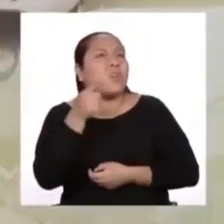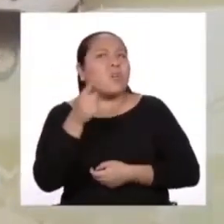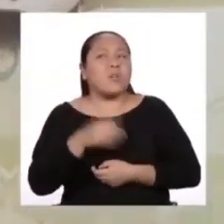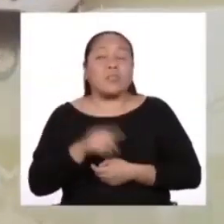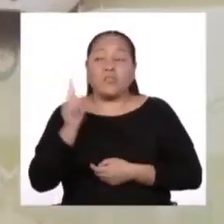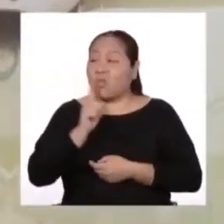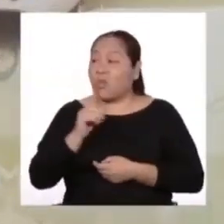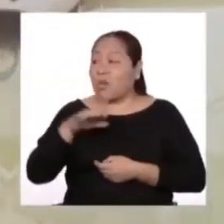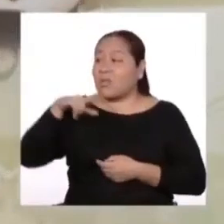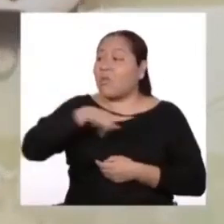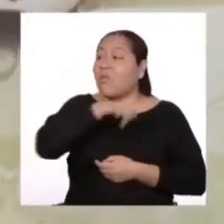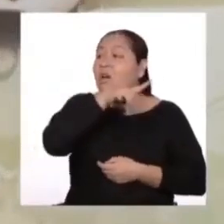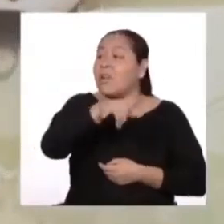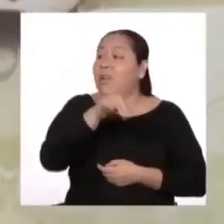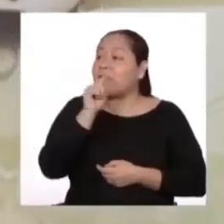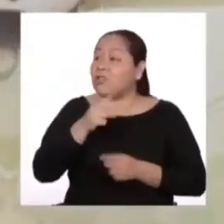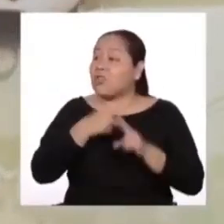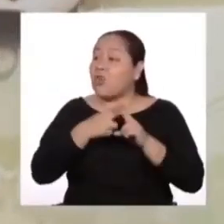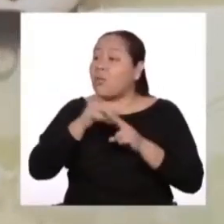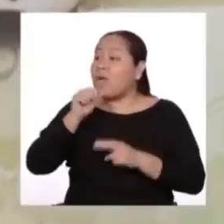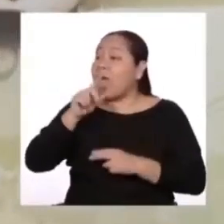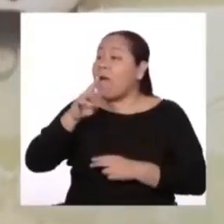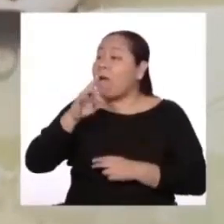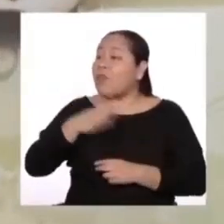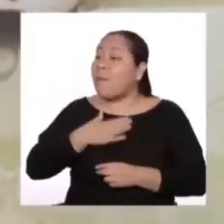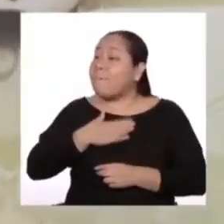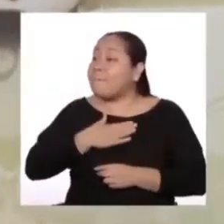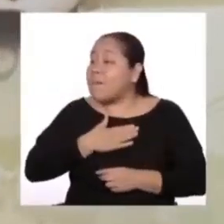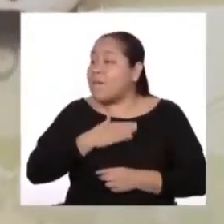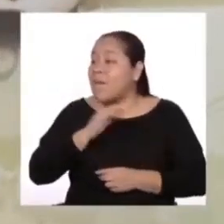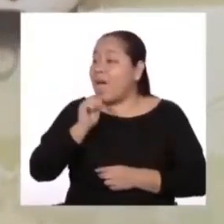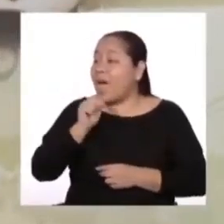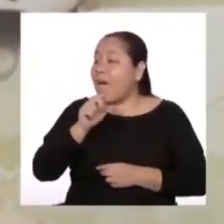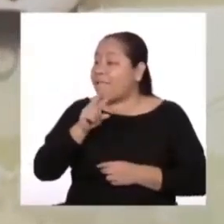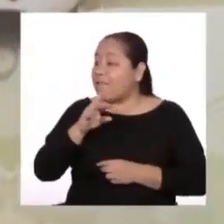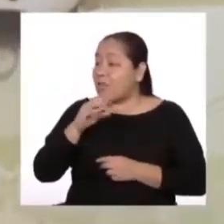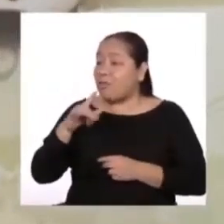Eso vuela. Es un avión. Mi avión.